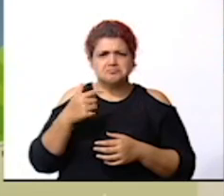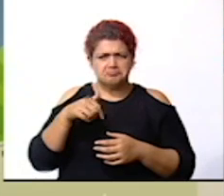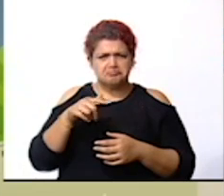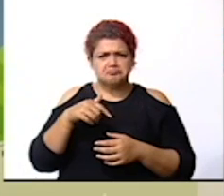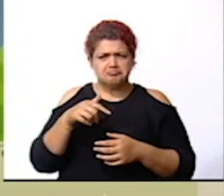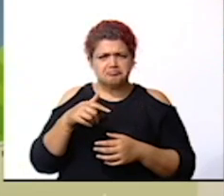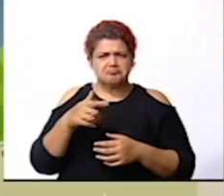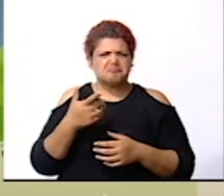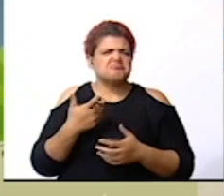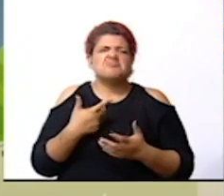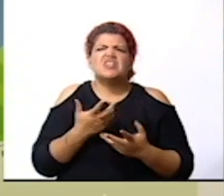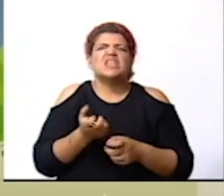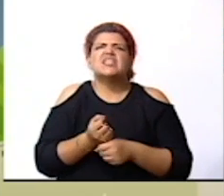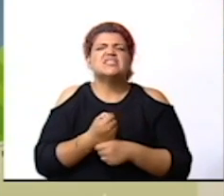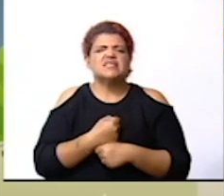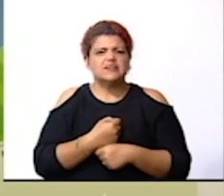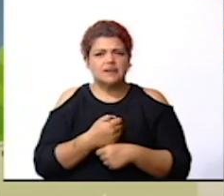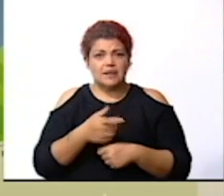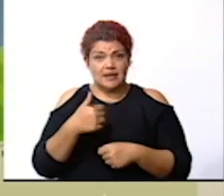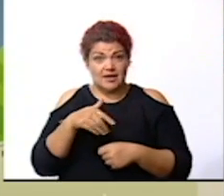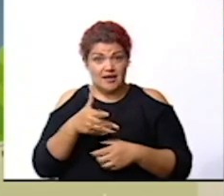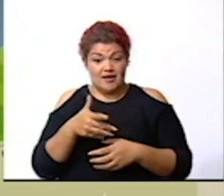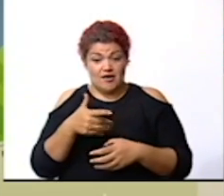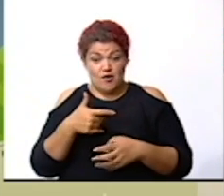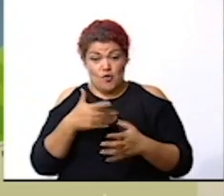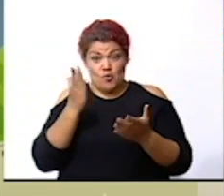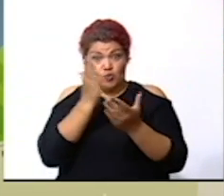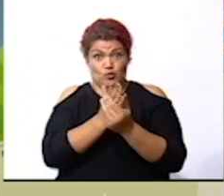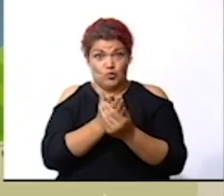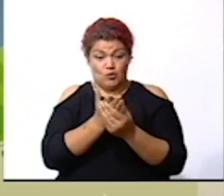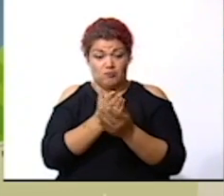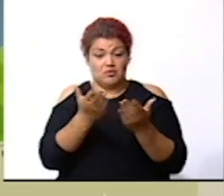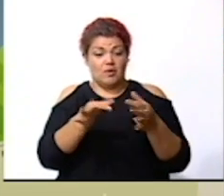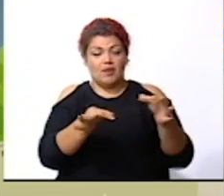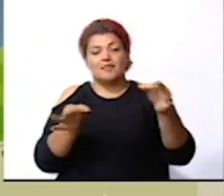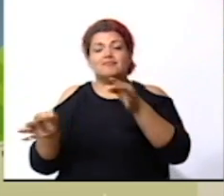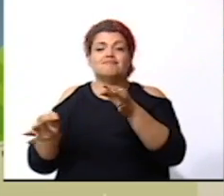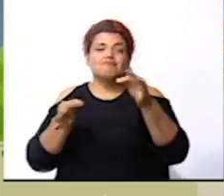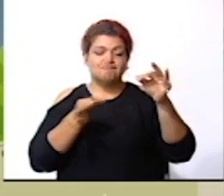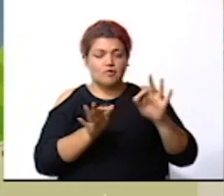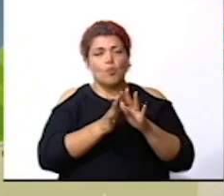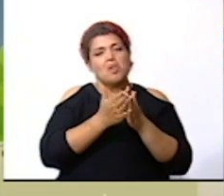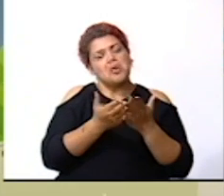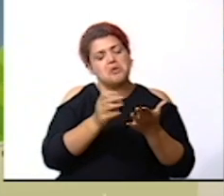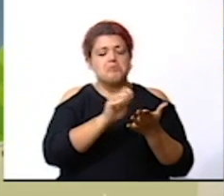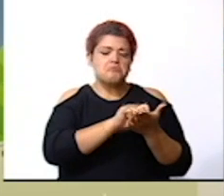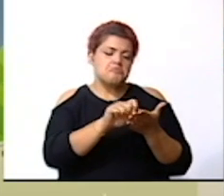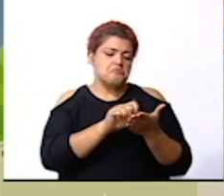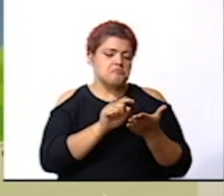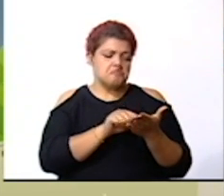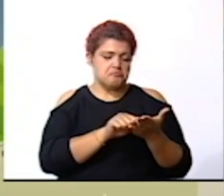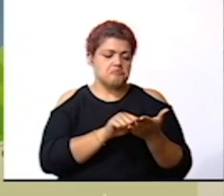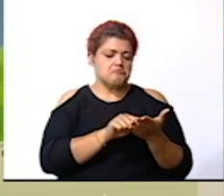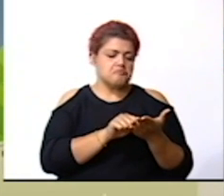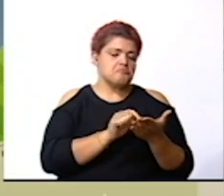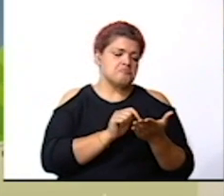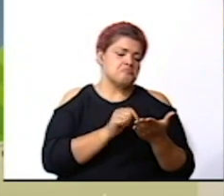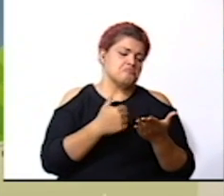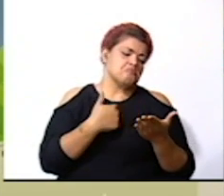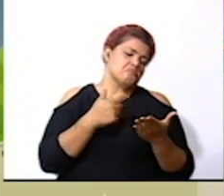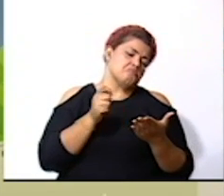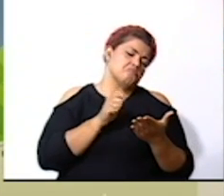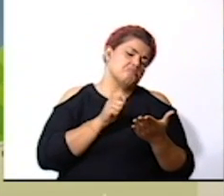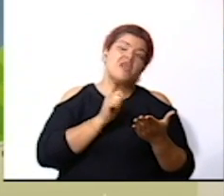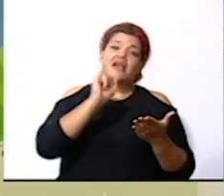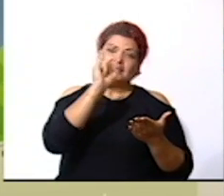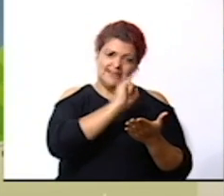qué vamos a hacer vamos a tomar el folder o el cuaderno o la hojita y vamos